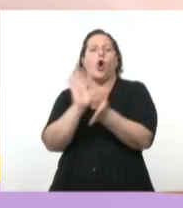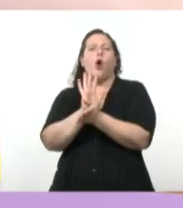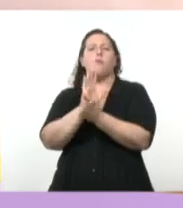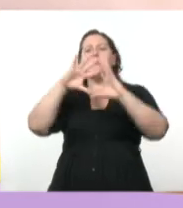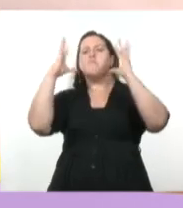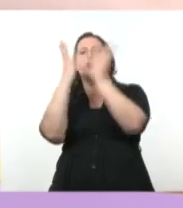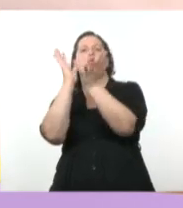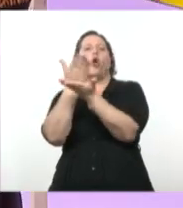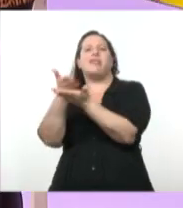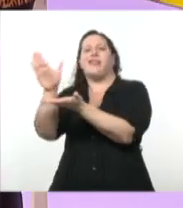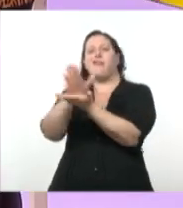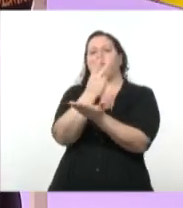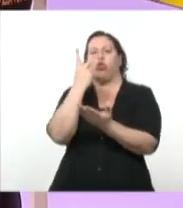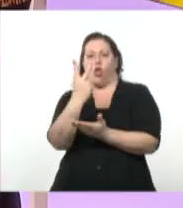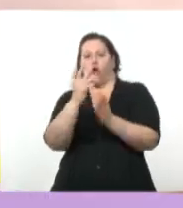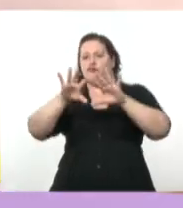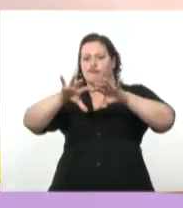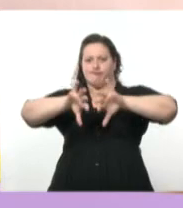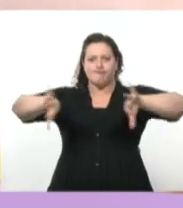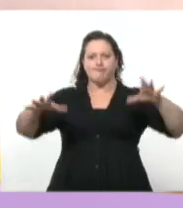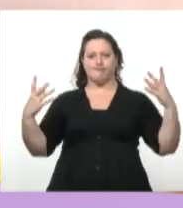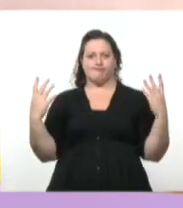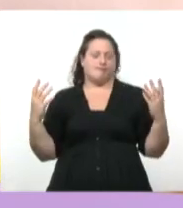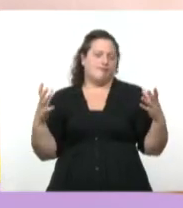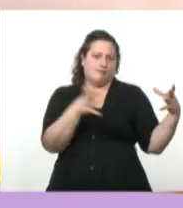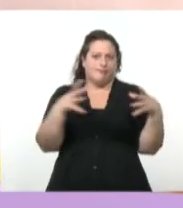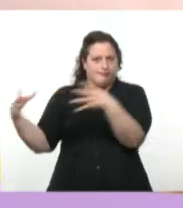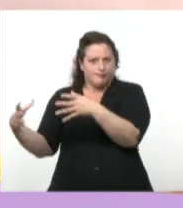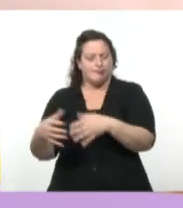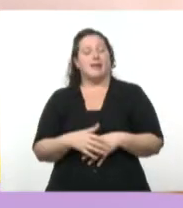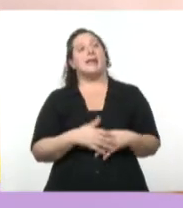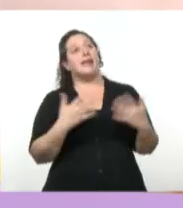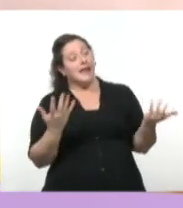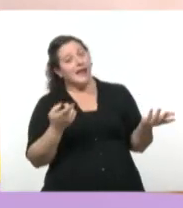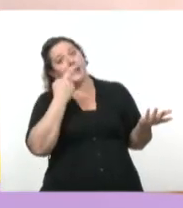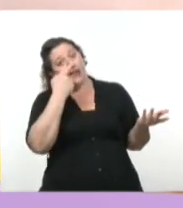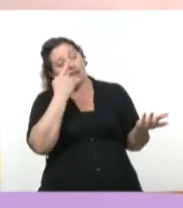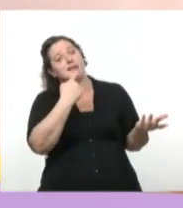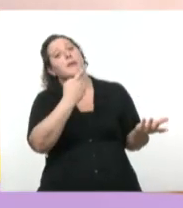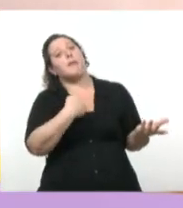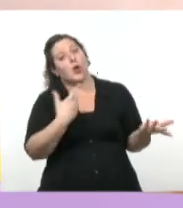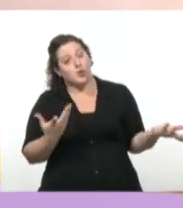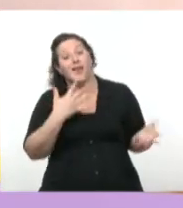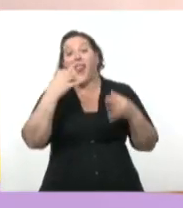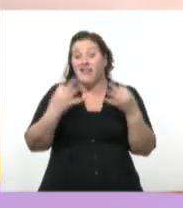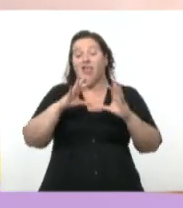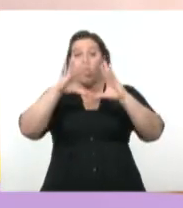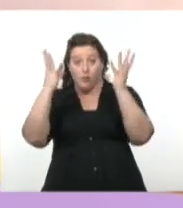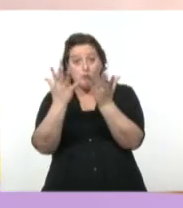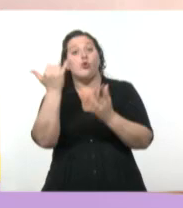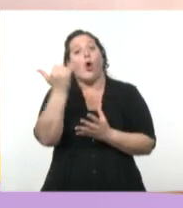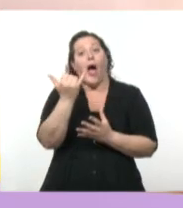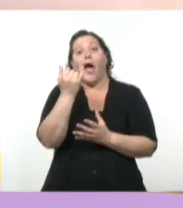Es mucho. Mirá que buena pregunta. En realidad el mundo estaba dividido en dos, pero siempre tenemos distintas alternativas o distintas